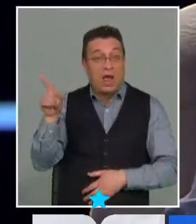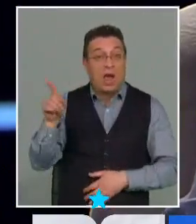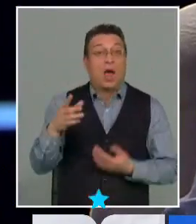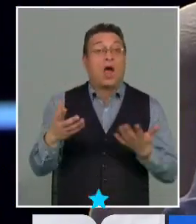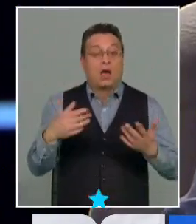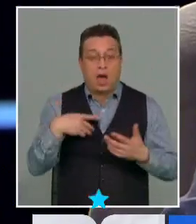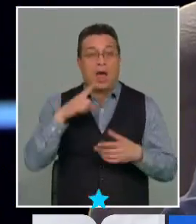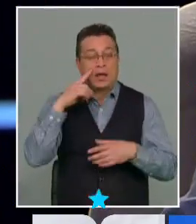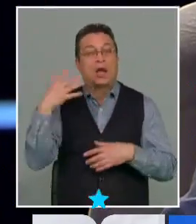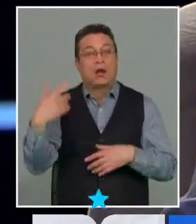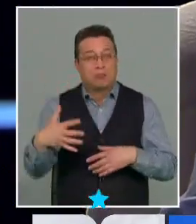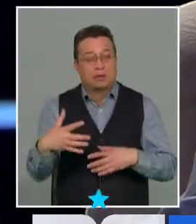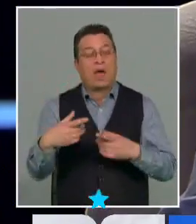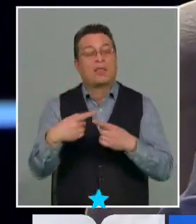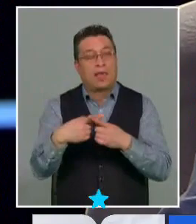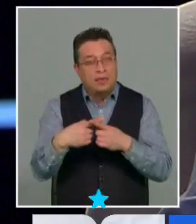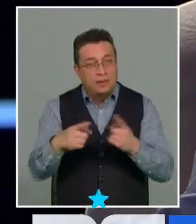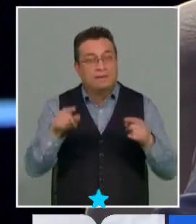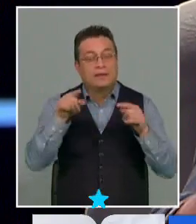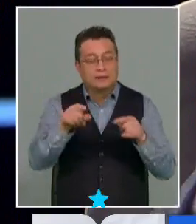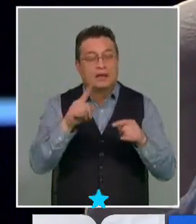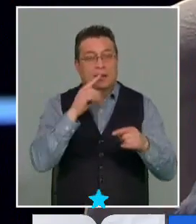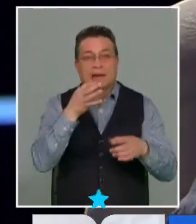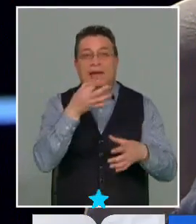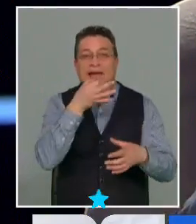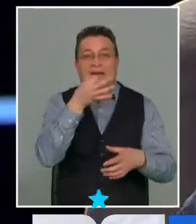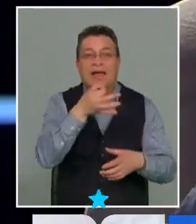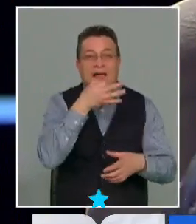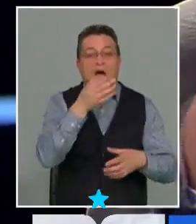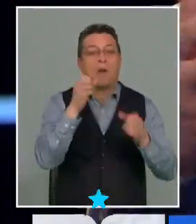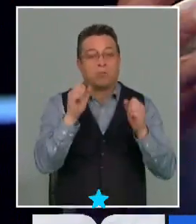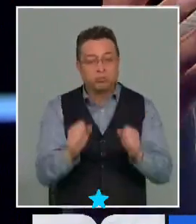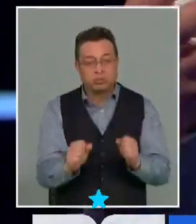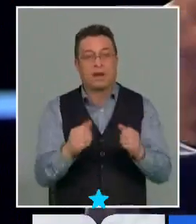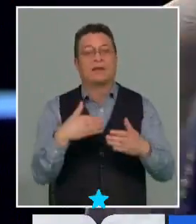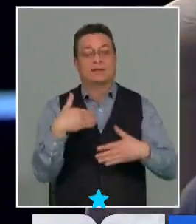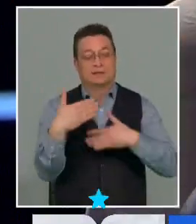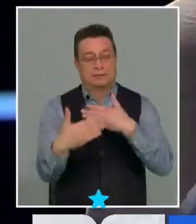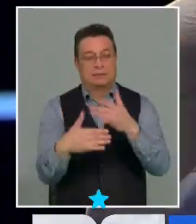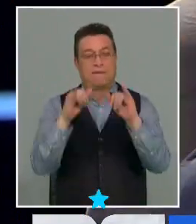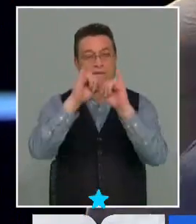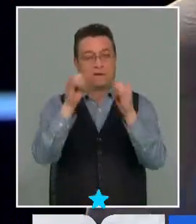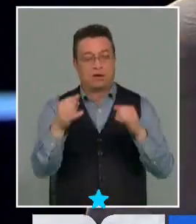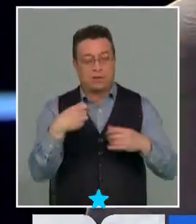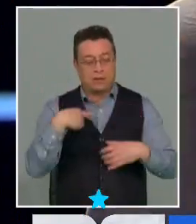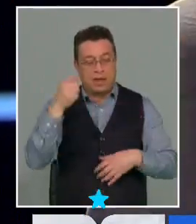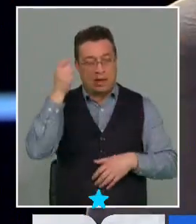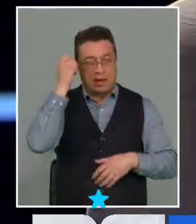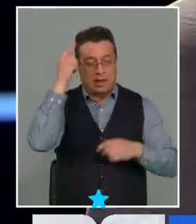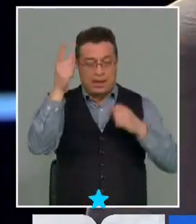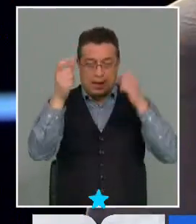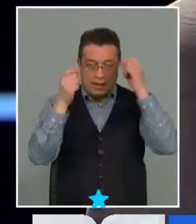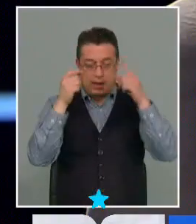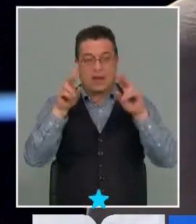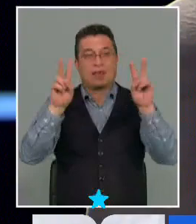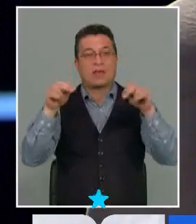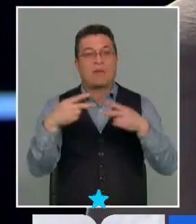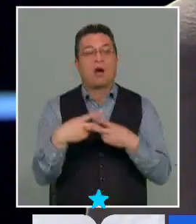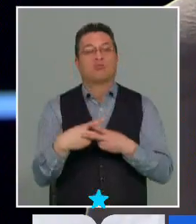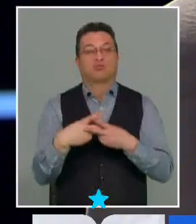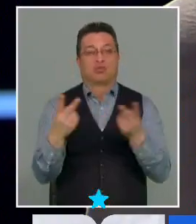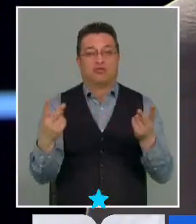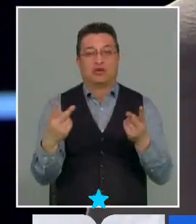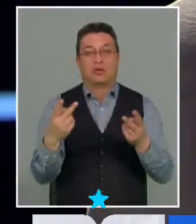es importante dimensionar de que lo que estamos hablando aquí es poder generar una forma de entendimiento en el ámbito público pero